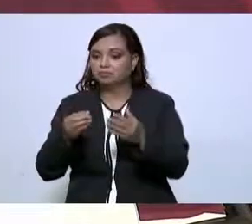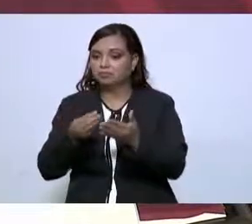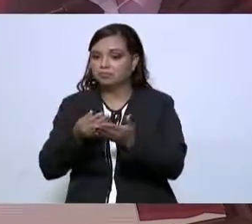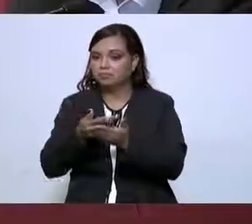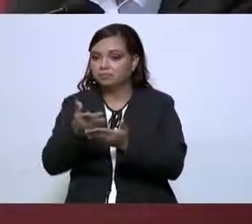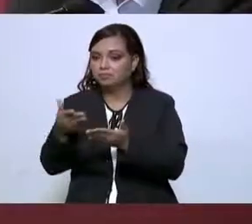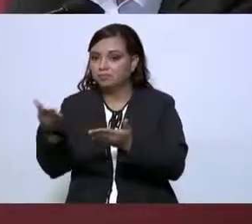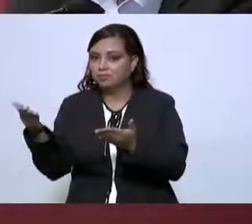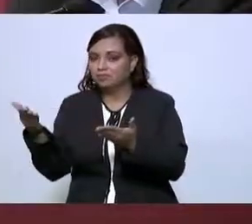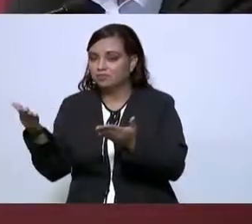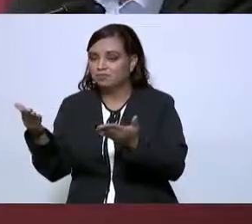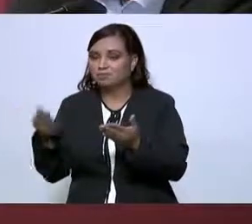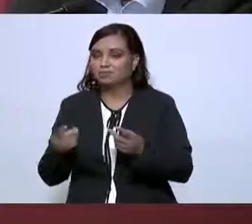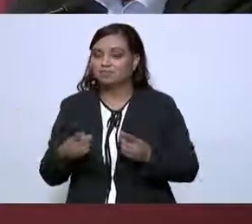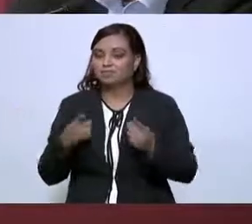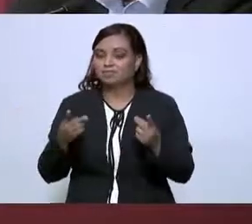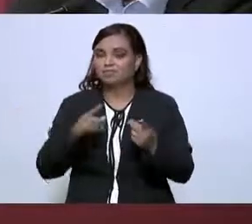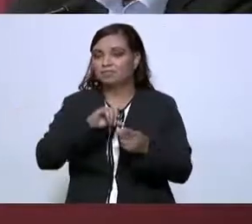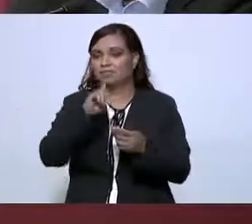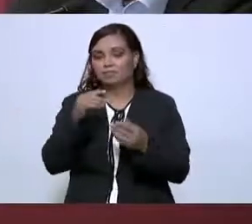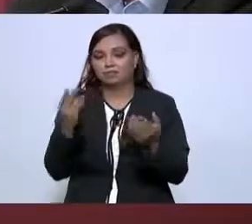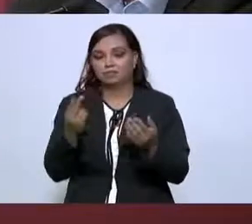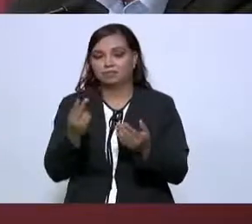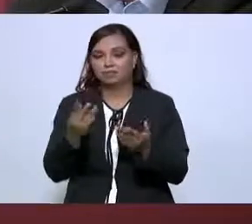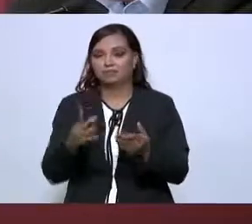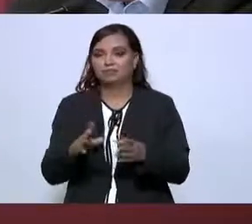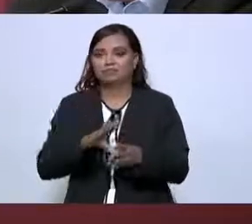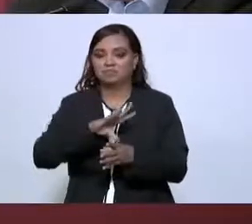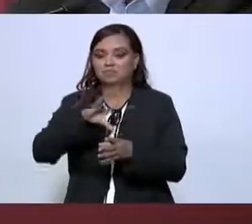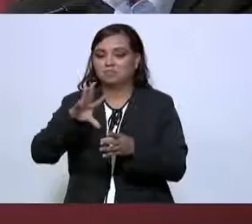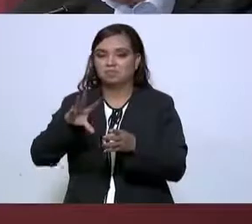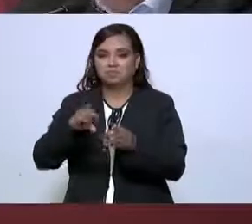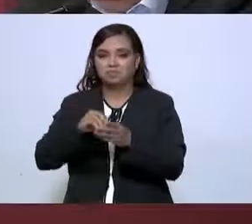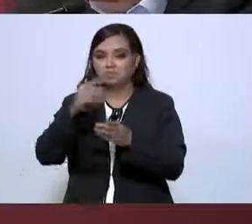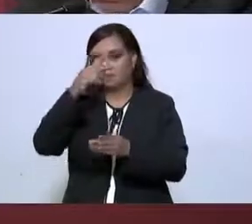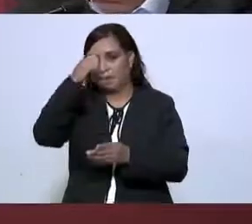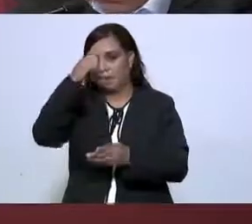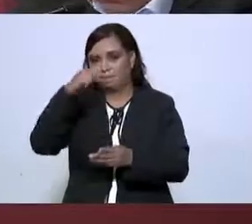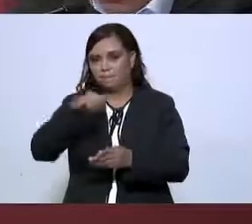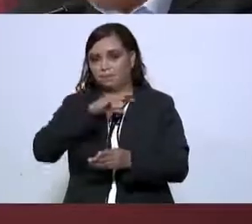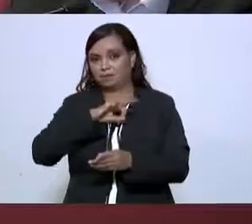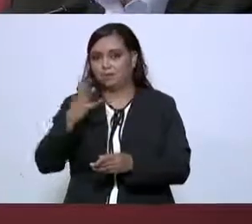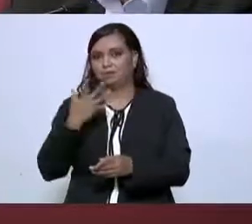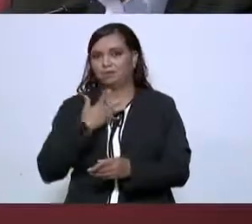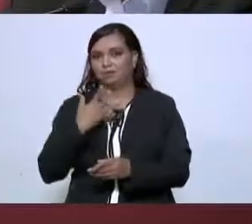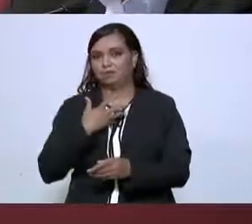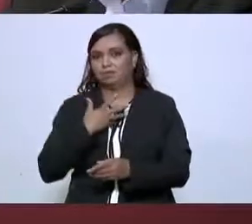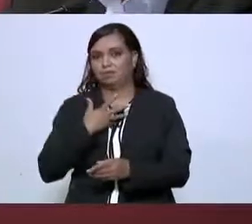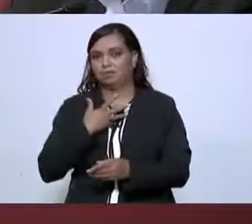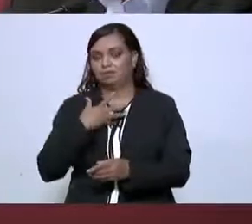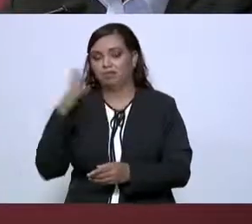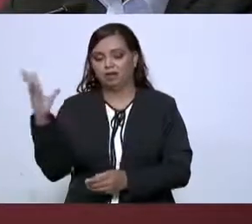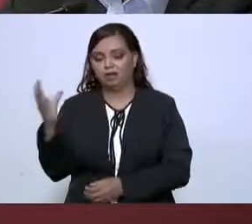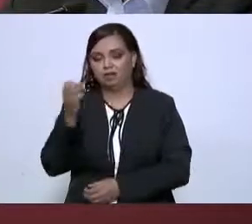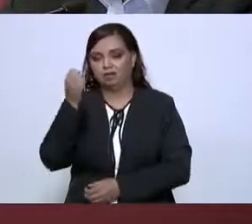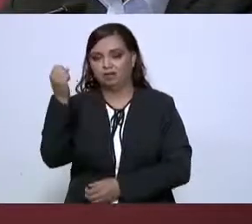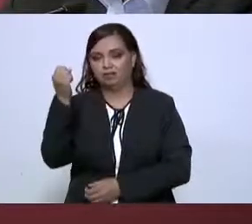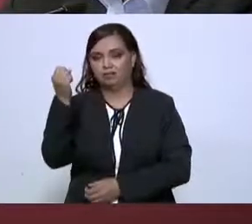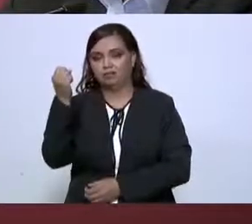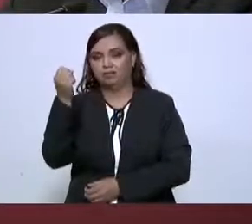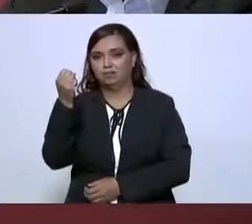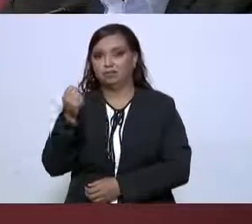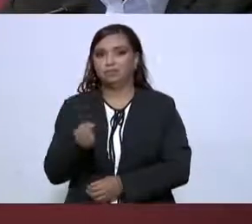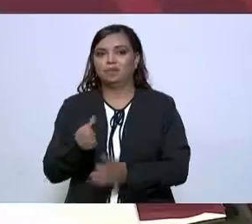no les alcanza para obtener triunfos en lo